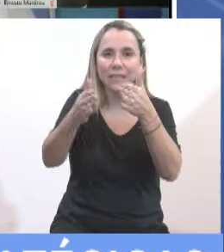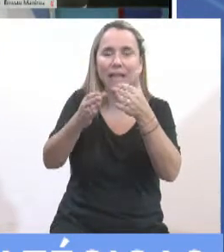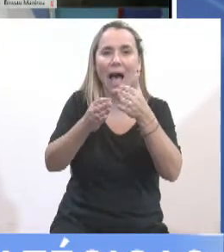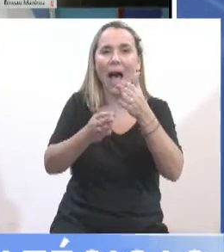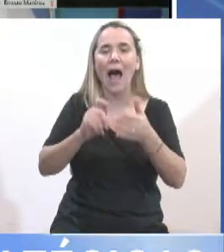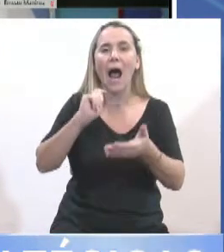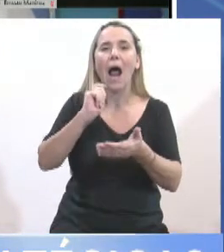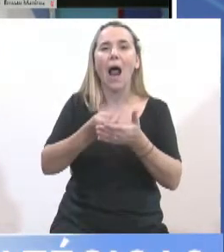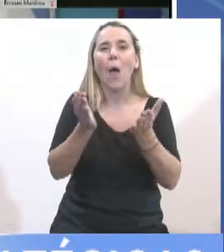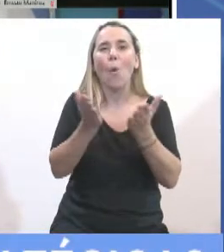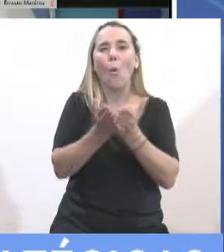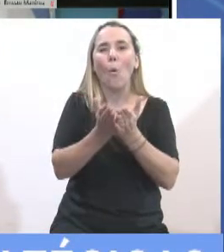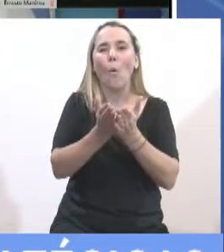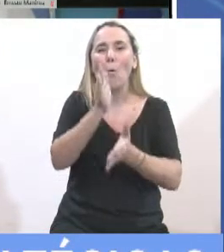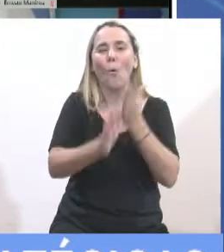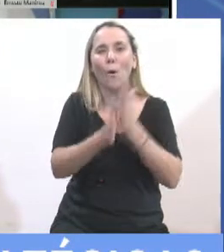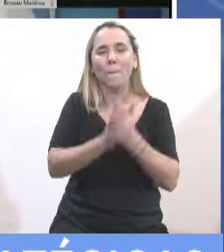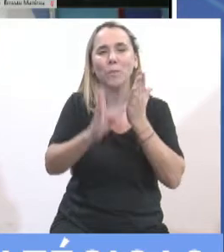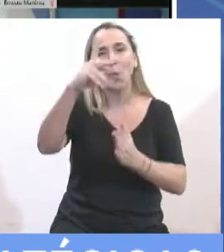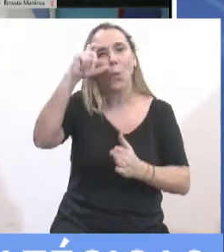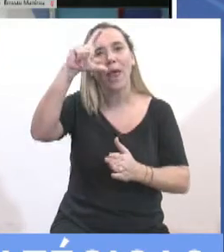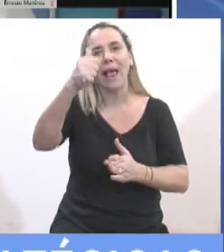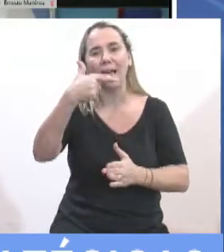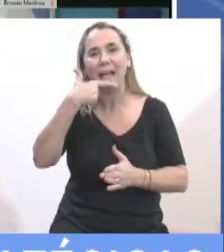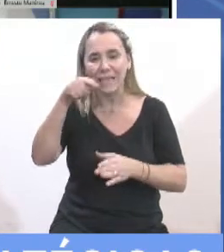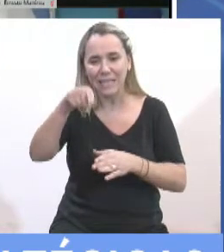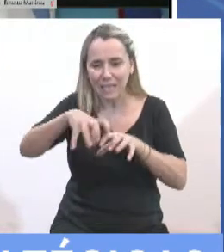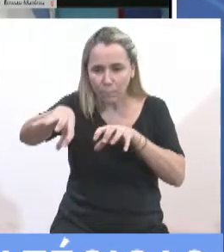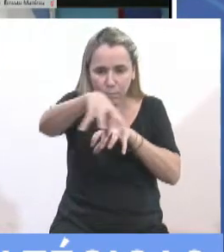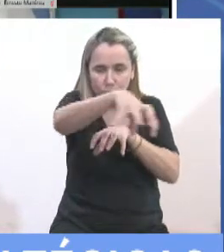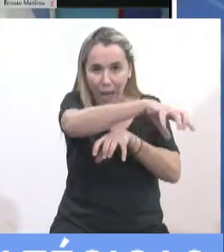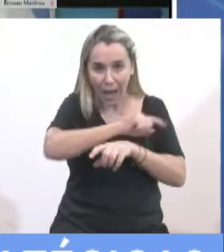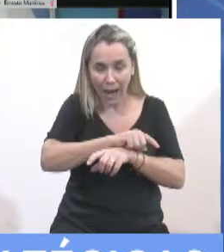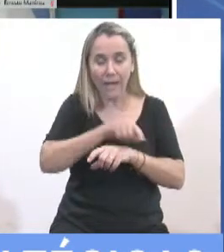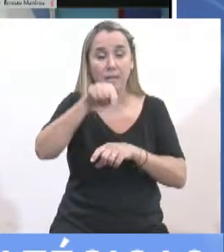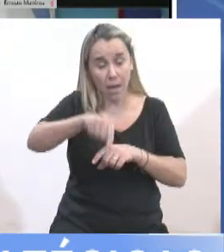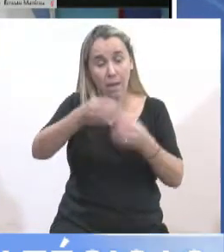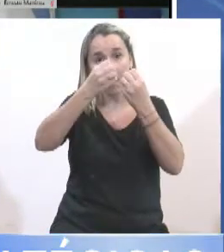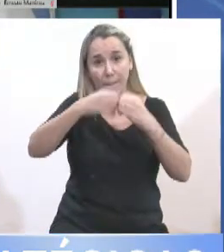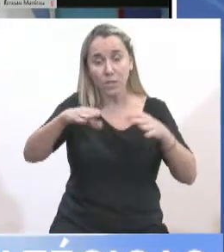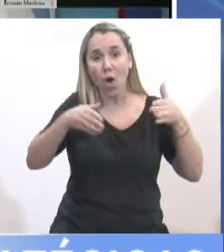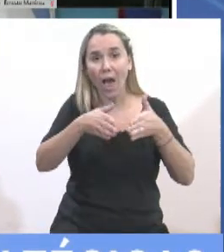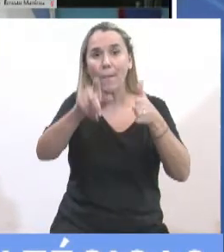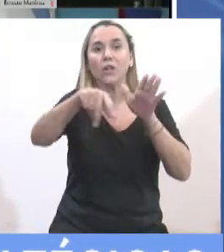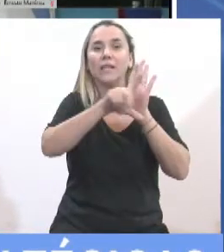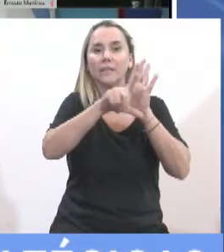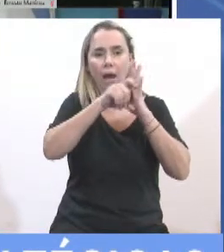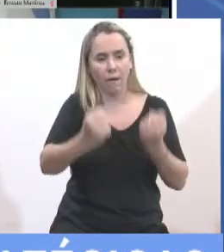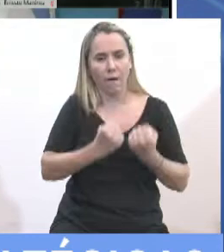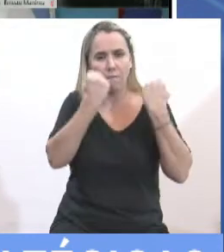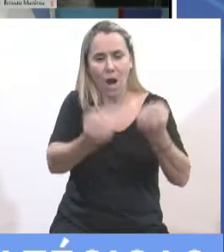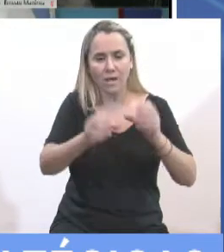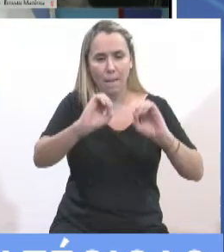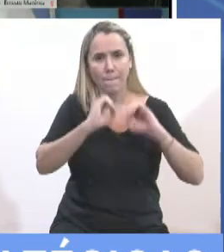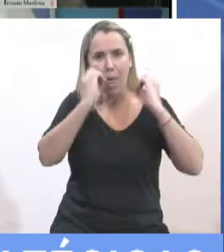becas, algunas de las becas progresar hacia estas áreas, comenzó un camino que esta ley fortalece, que esta ley